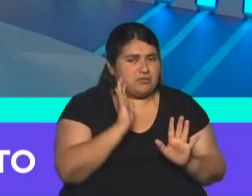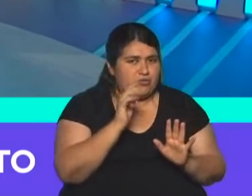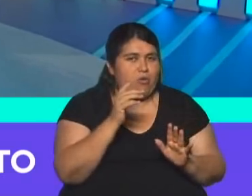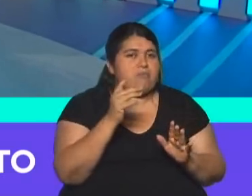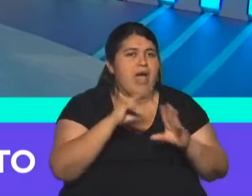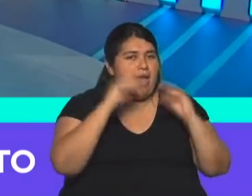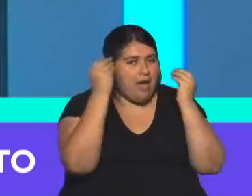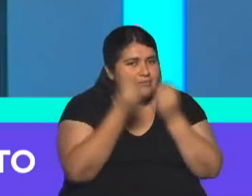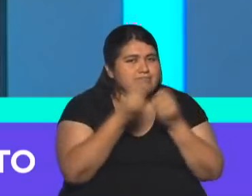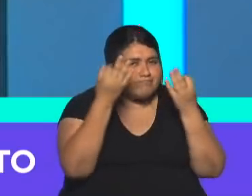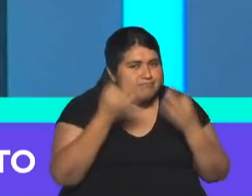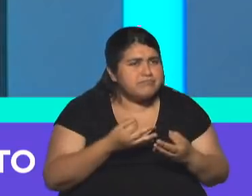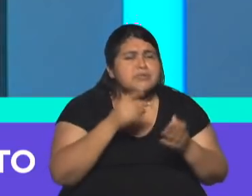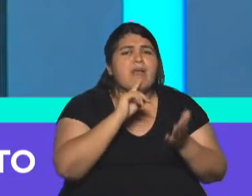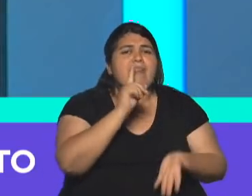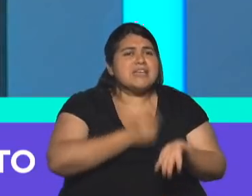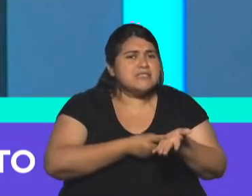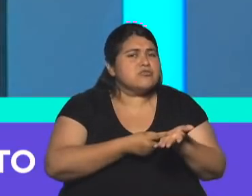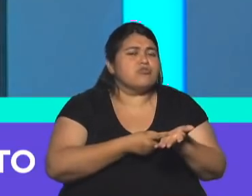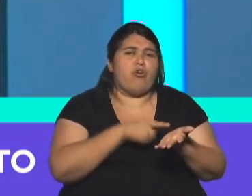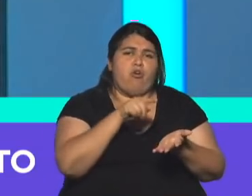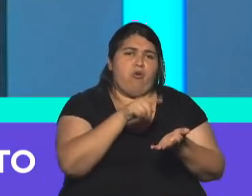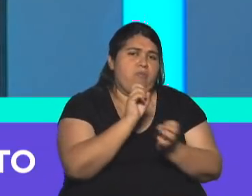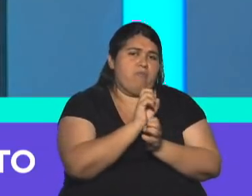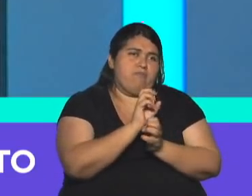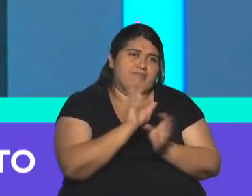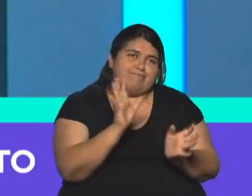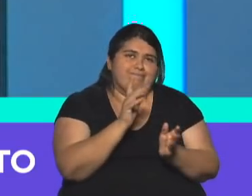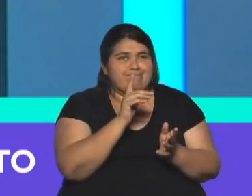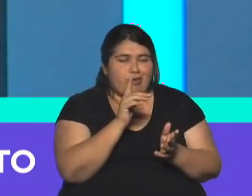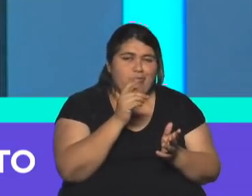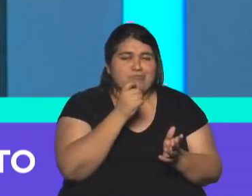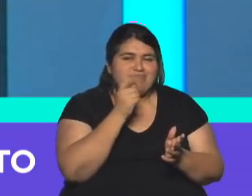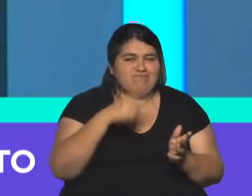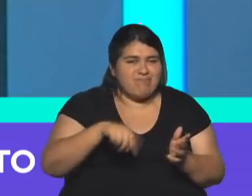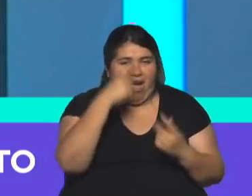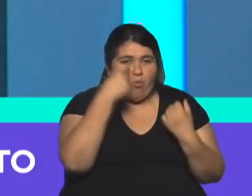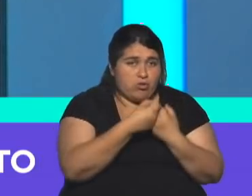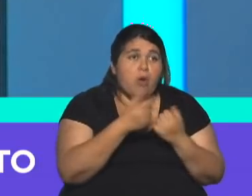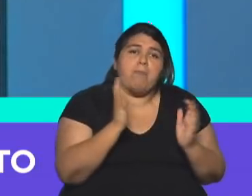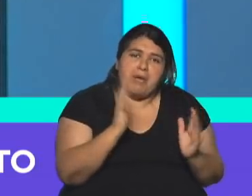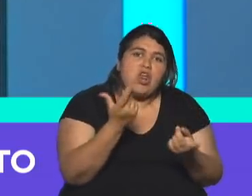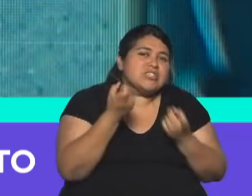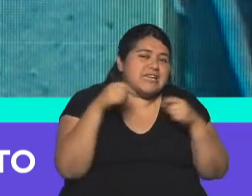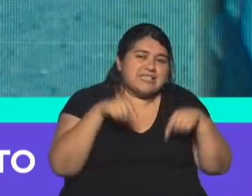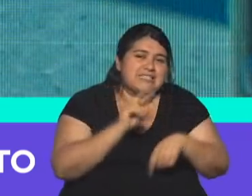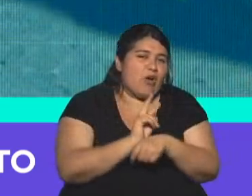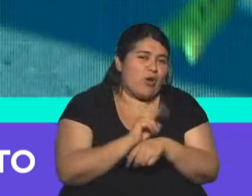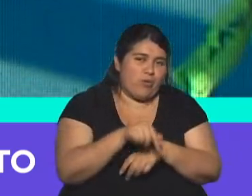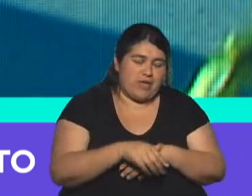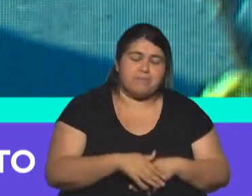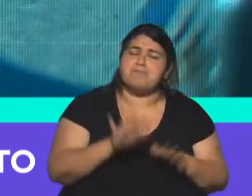para definirla. Es una medida absolutamente antipática, pero en esta circunstancia absolutamente necesaria. Claro. Consultarte,